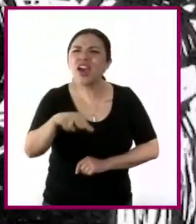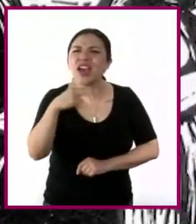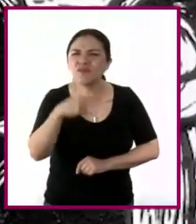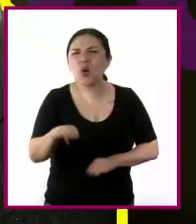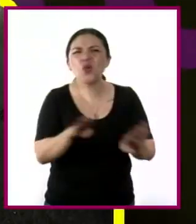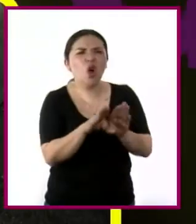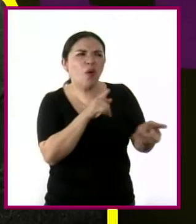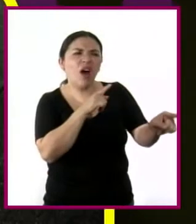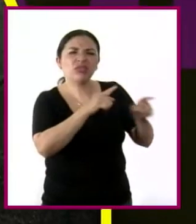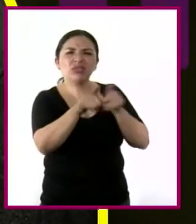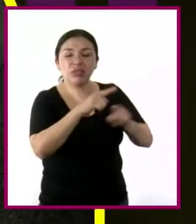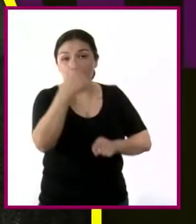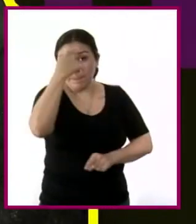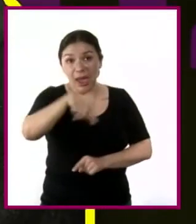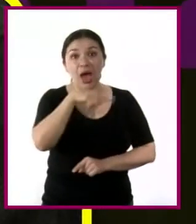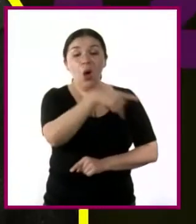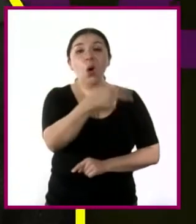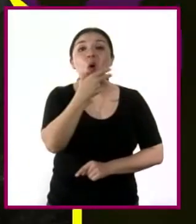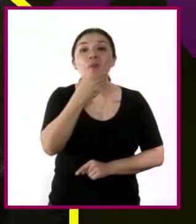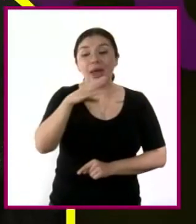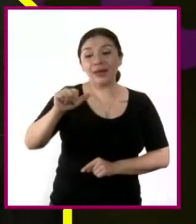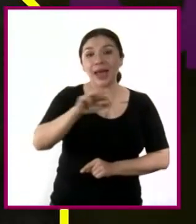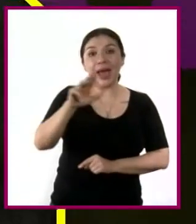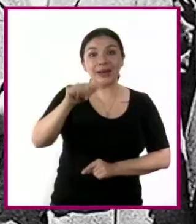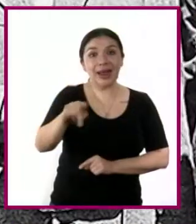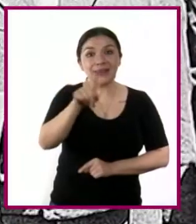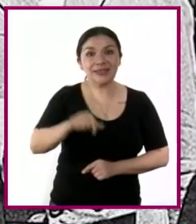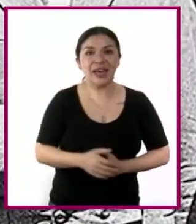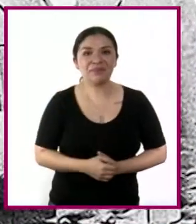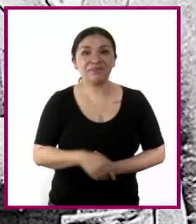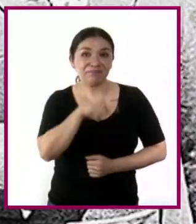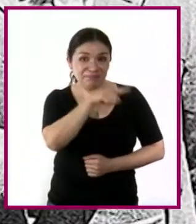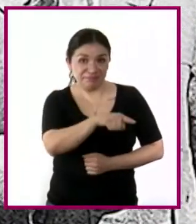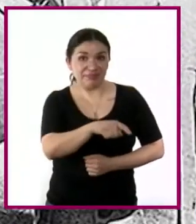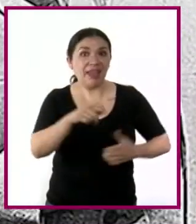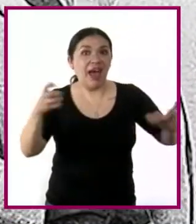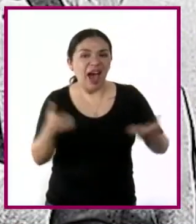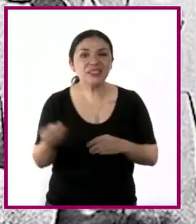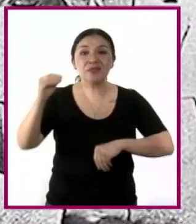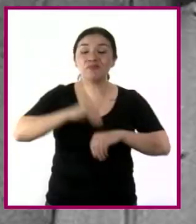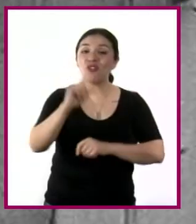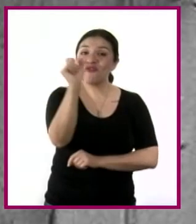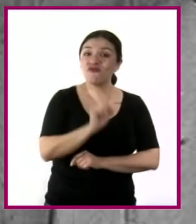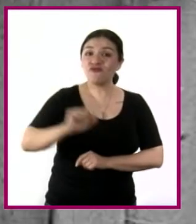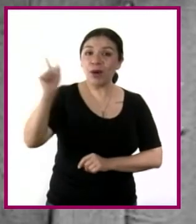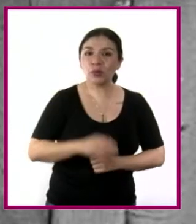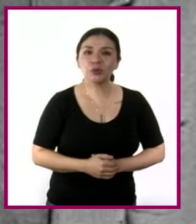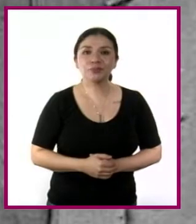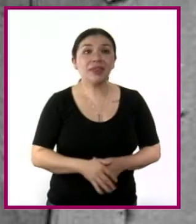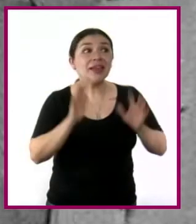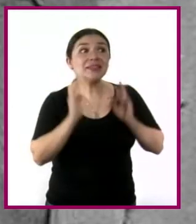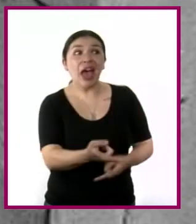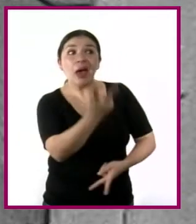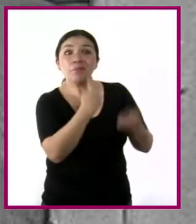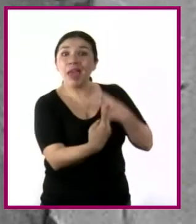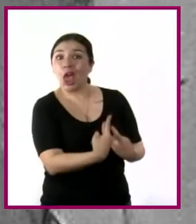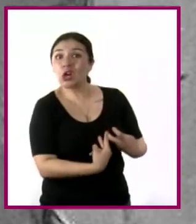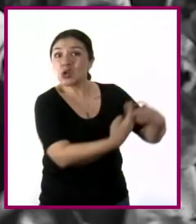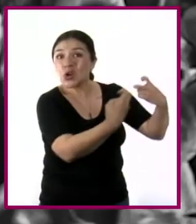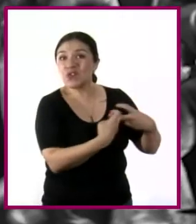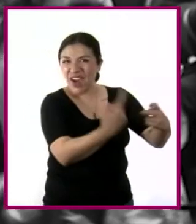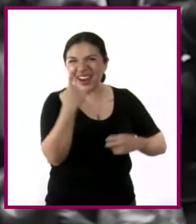y ofensivo para el caudillo venustiano Carranza, que se hizo muy popular. Ya vienen a carransear.